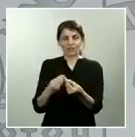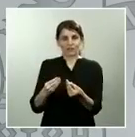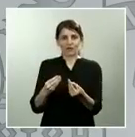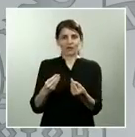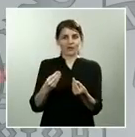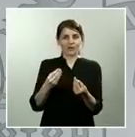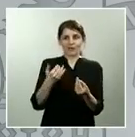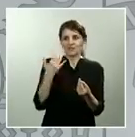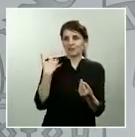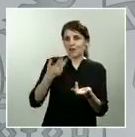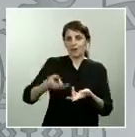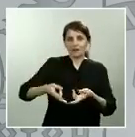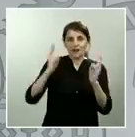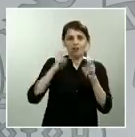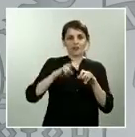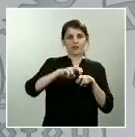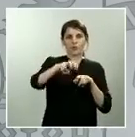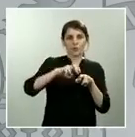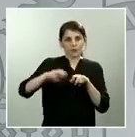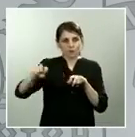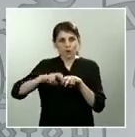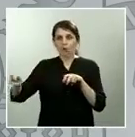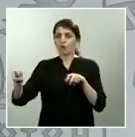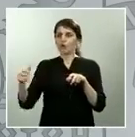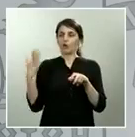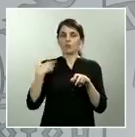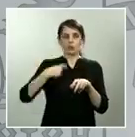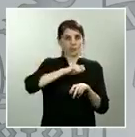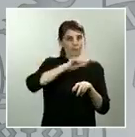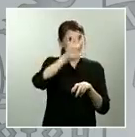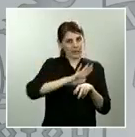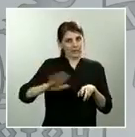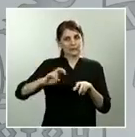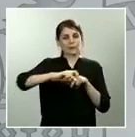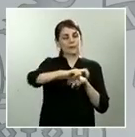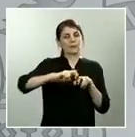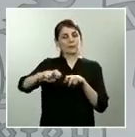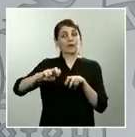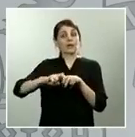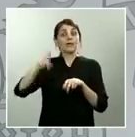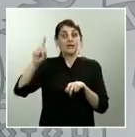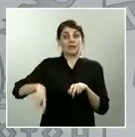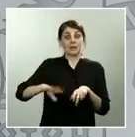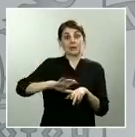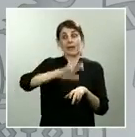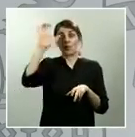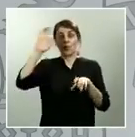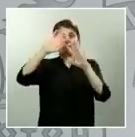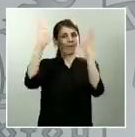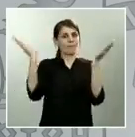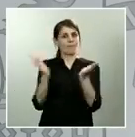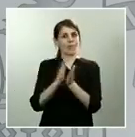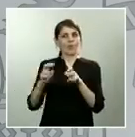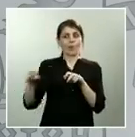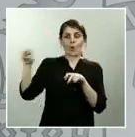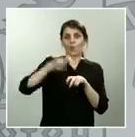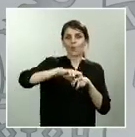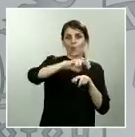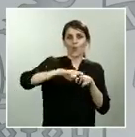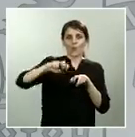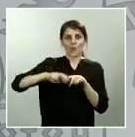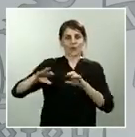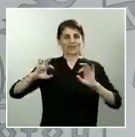luego que el conjunto de los ciudadanos del mundo puedan circular también por España y concretamente por las islas y para ello